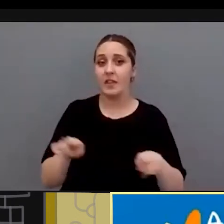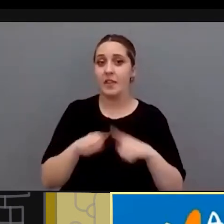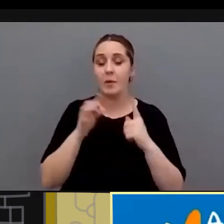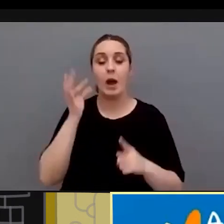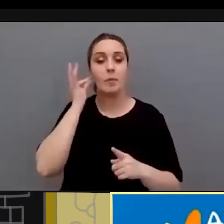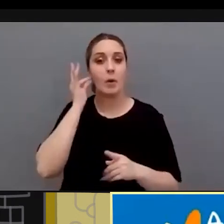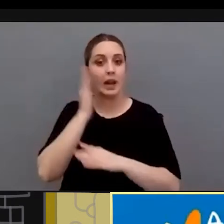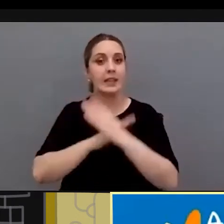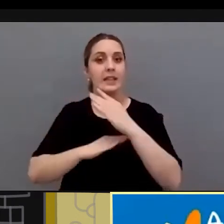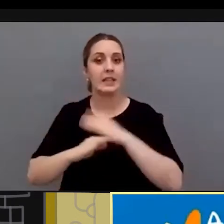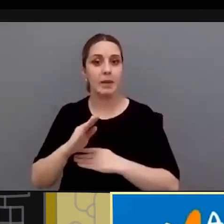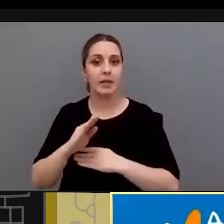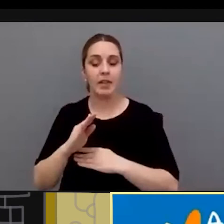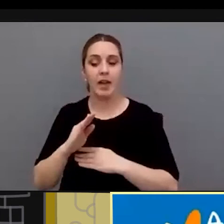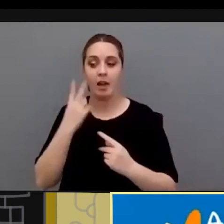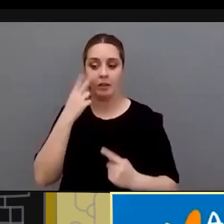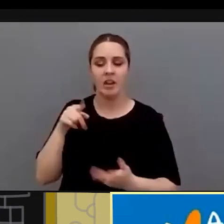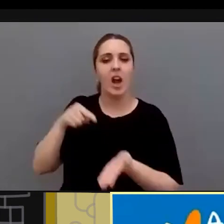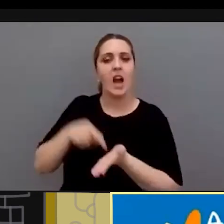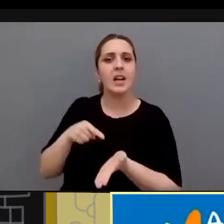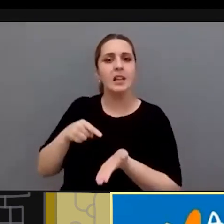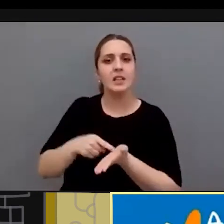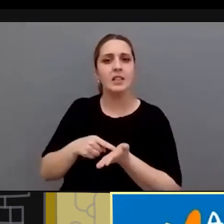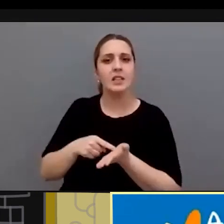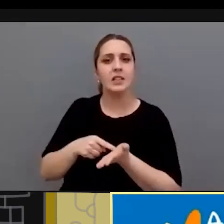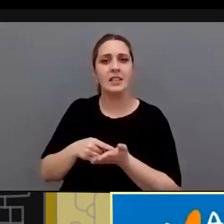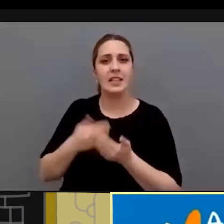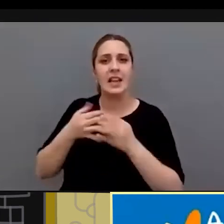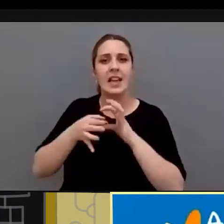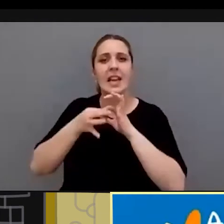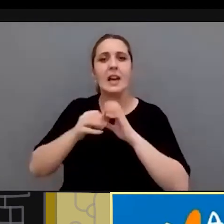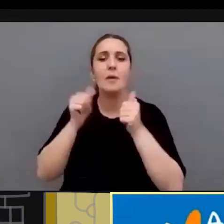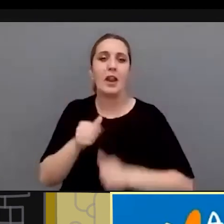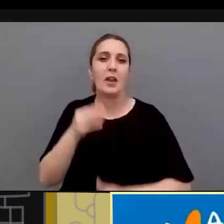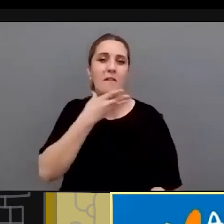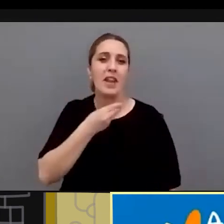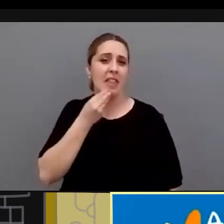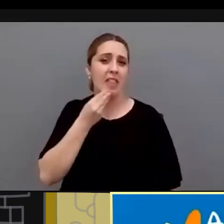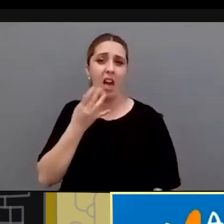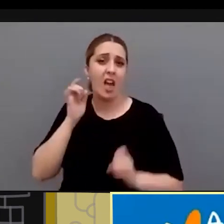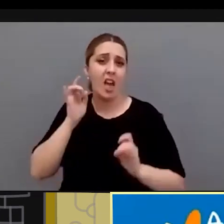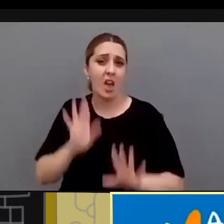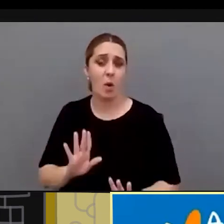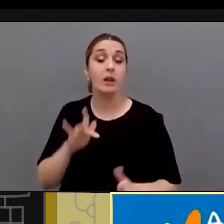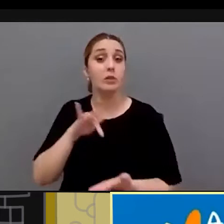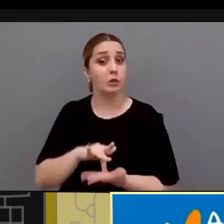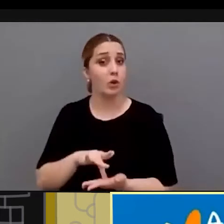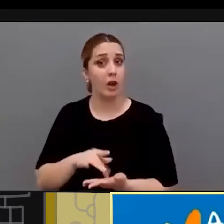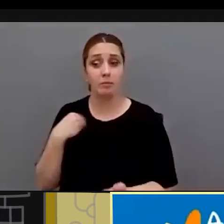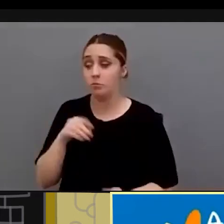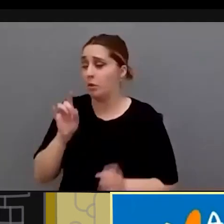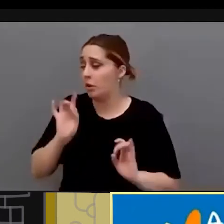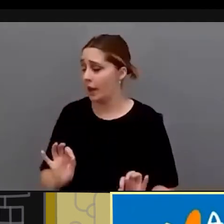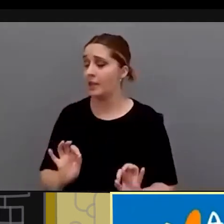con discapacidad se nos siguen exigiendo los mismos cánones de belleza entonces en ese sentido ocurre y se reproduce lo mismo